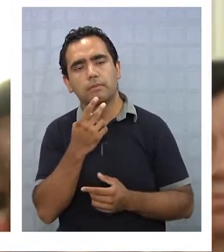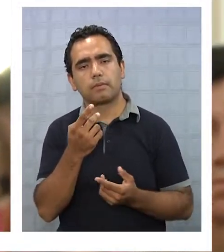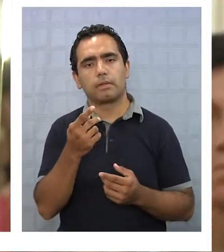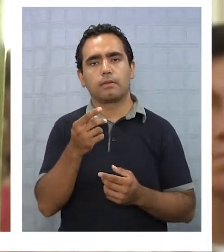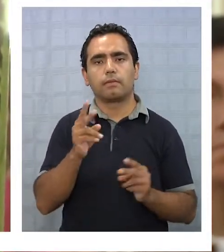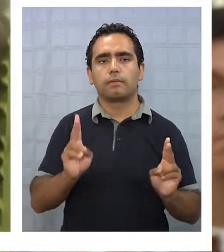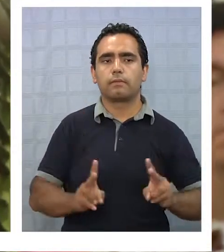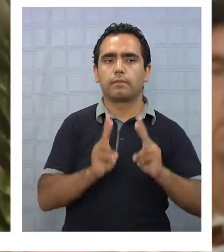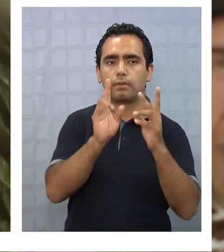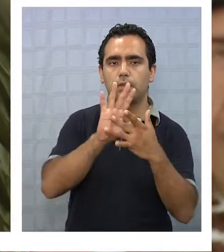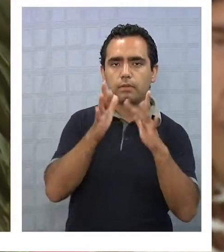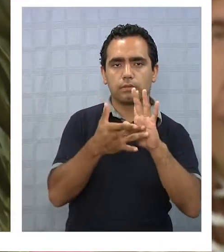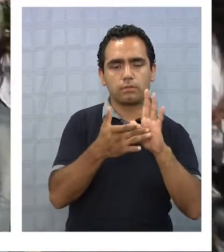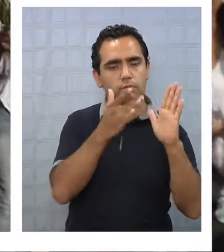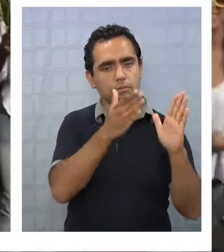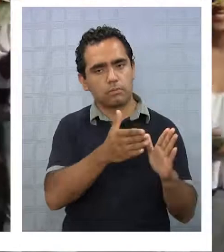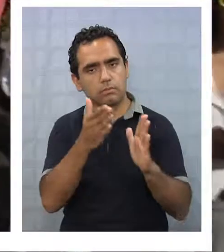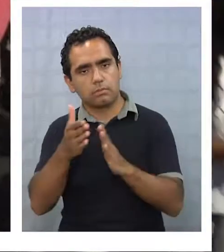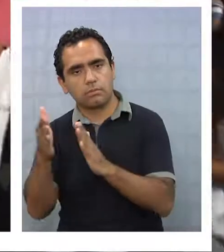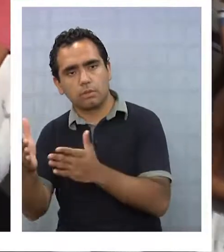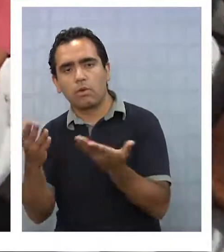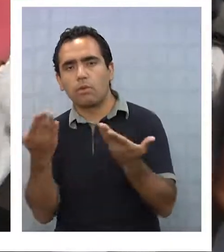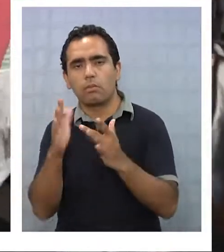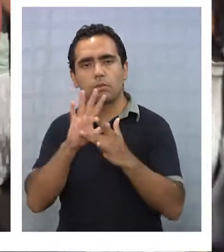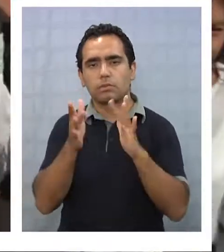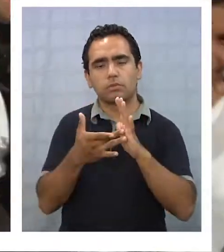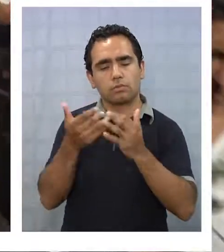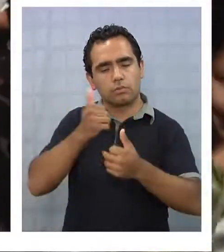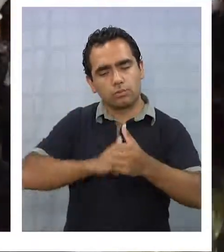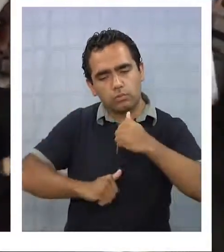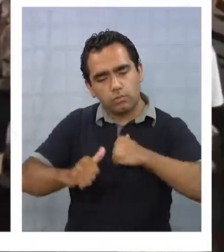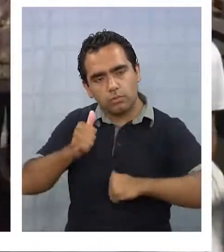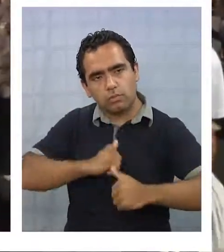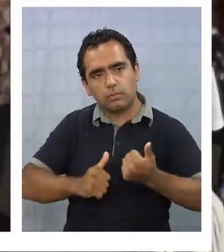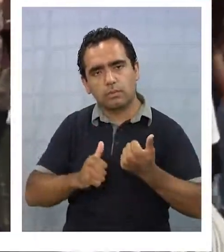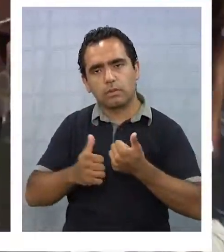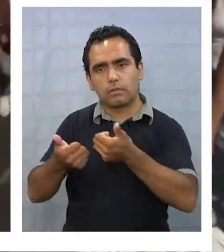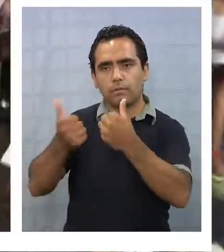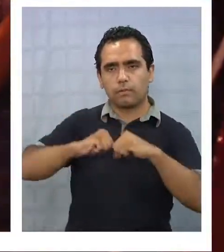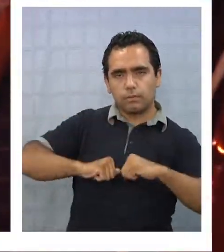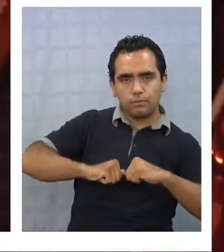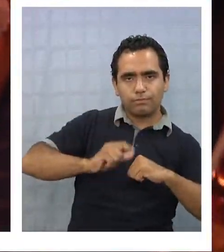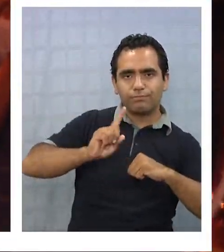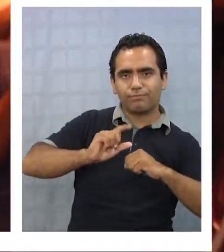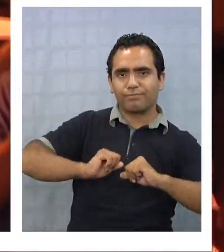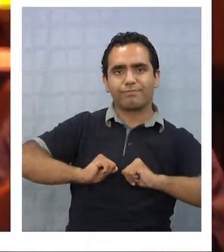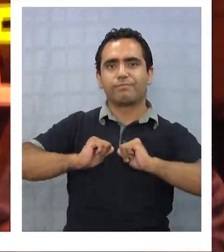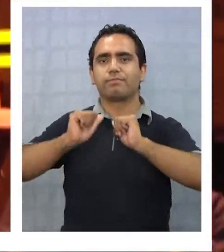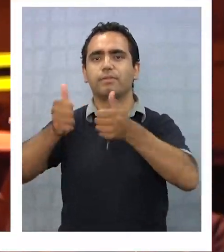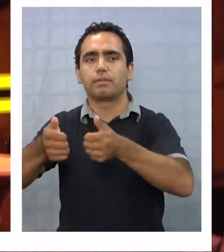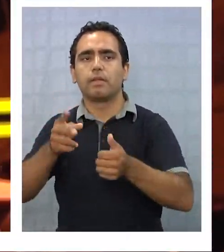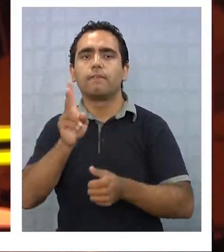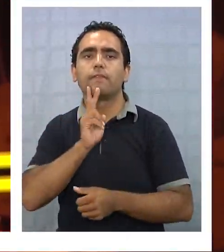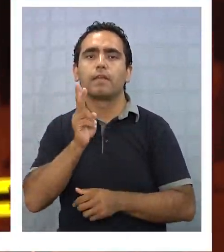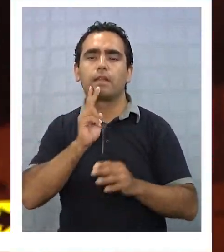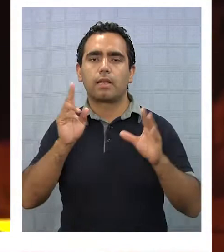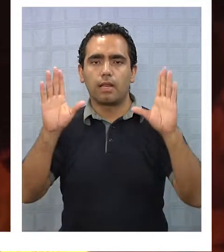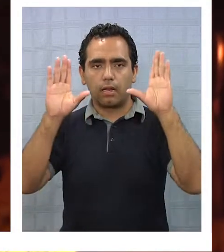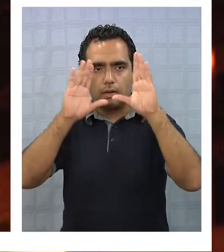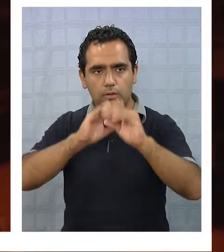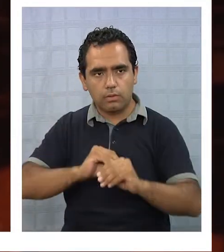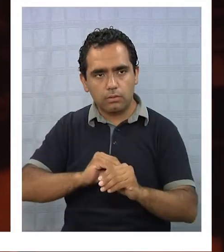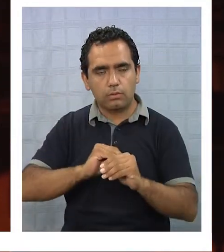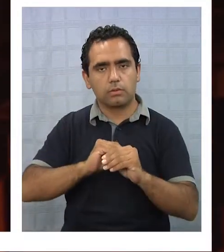nosotros vamos a poder contemplar este sufrimiento que pasó el Señor, pero no fue vencido. Luego el viernes por la noche,